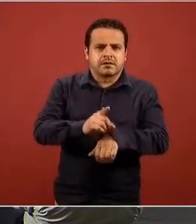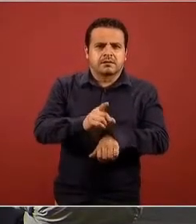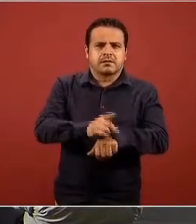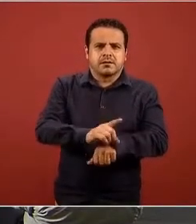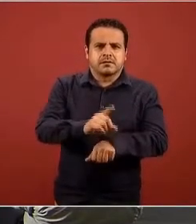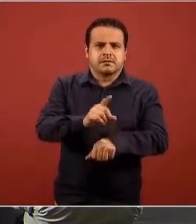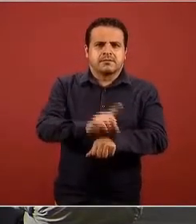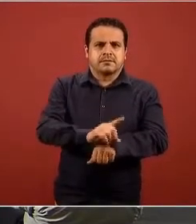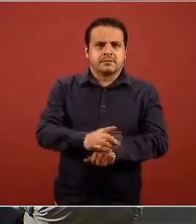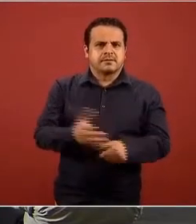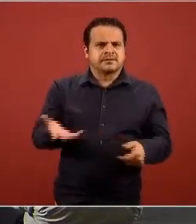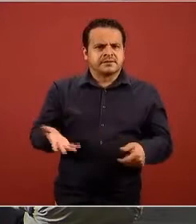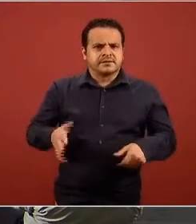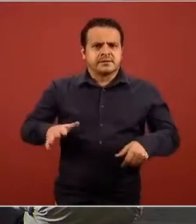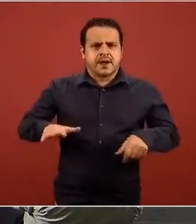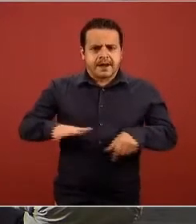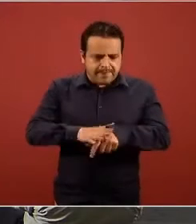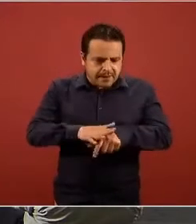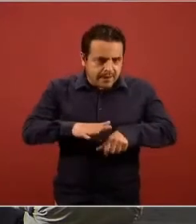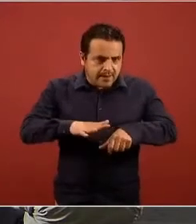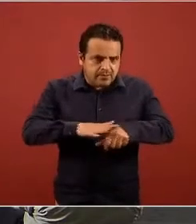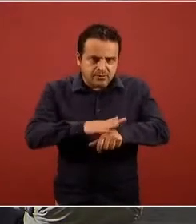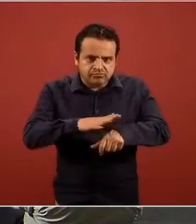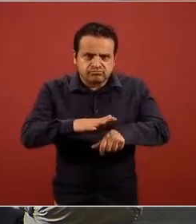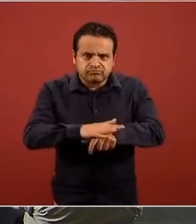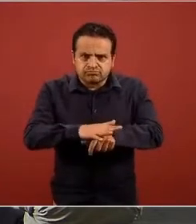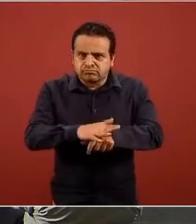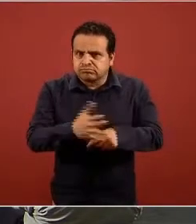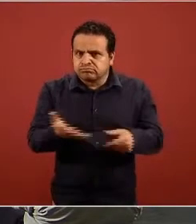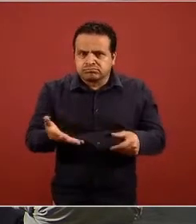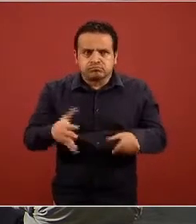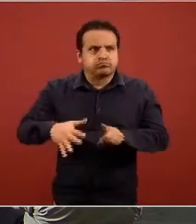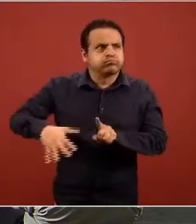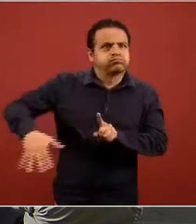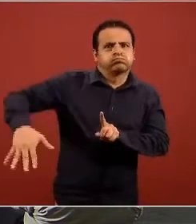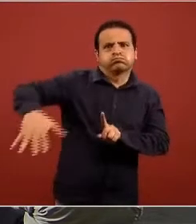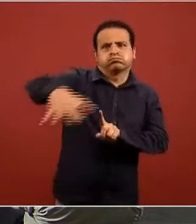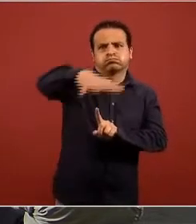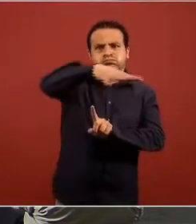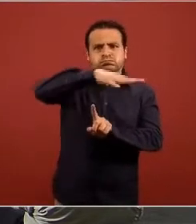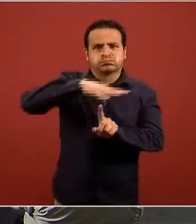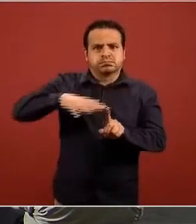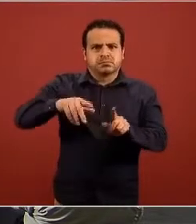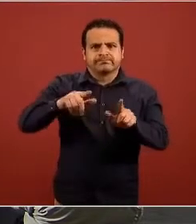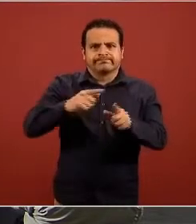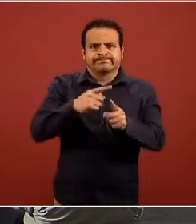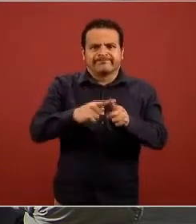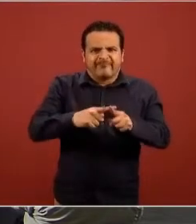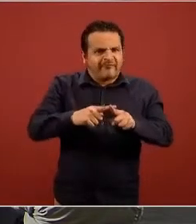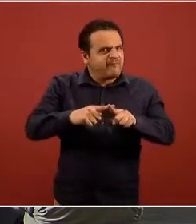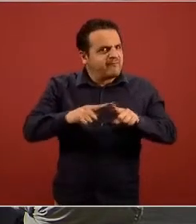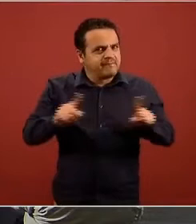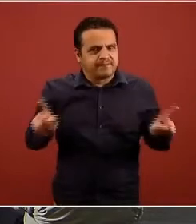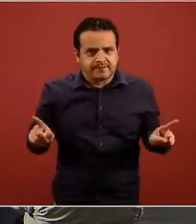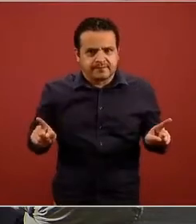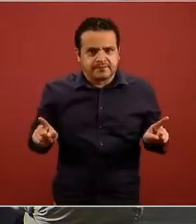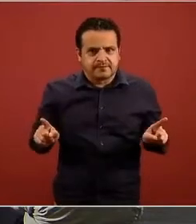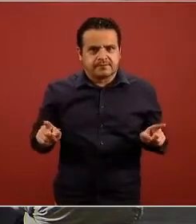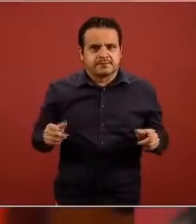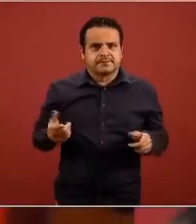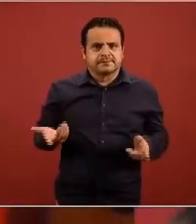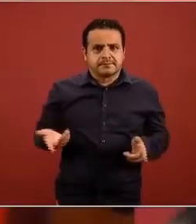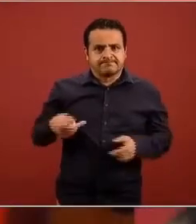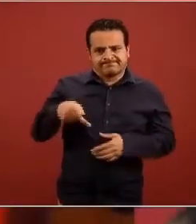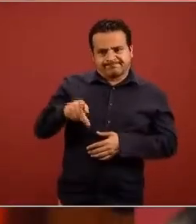diferentes a las que estamos acostumbrados a vivir y es importante consideramos que es importante tener una referencia de